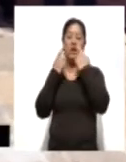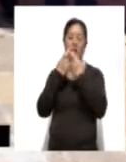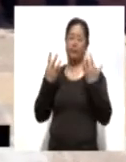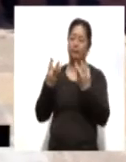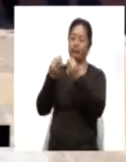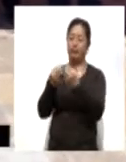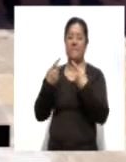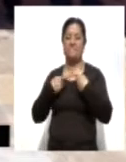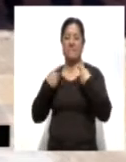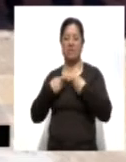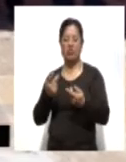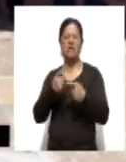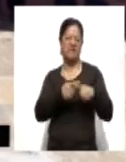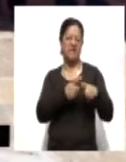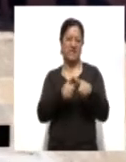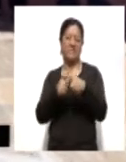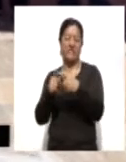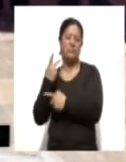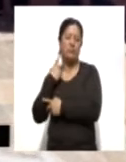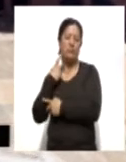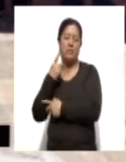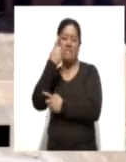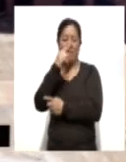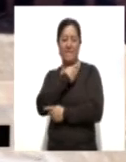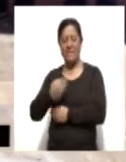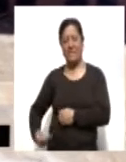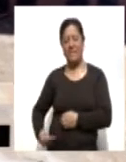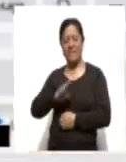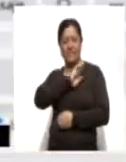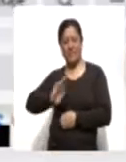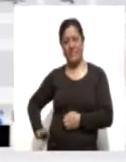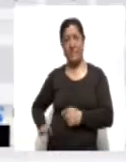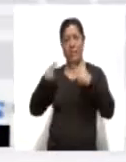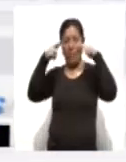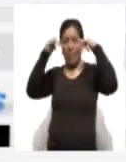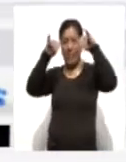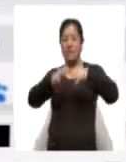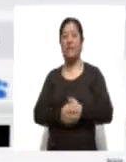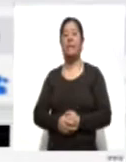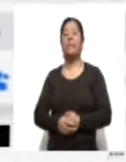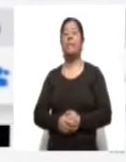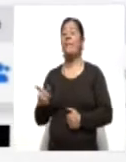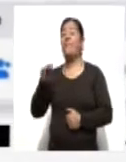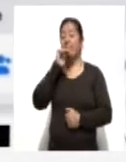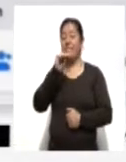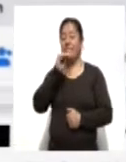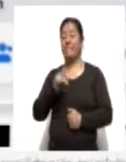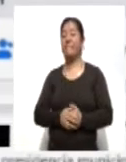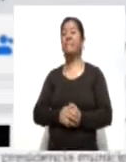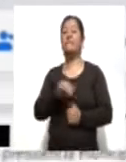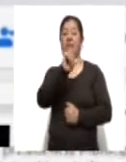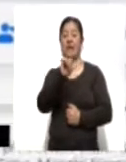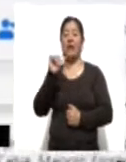aspirantes de diversas fuerzas políticas a la Presidencia Municipal de Guamantla. Con mensajes en redes sociales, Anabel Ábalos reconoció